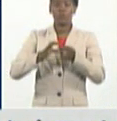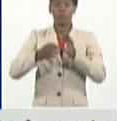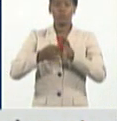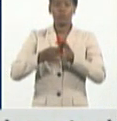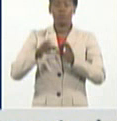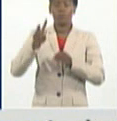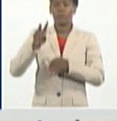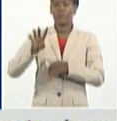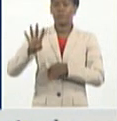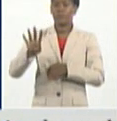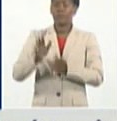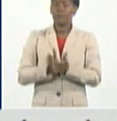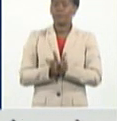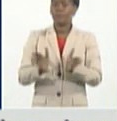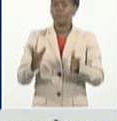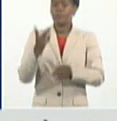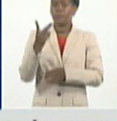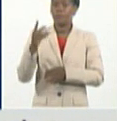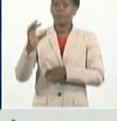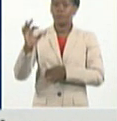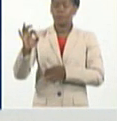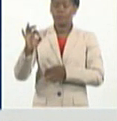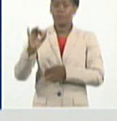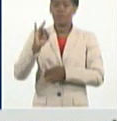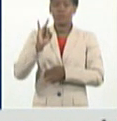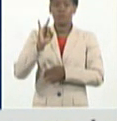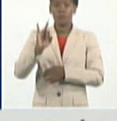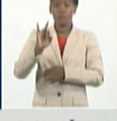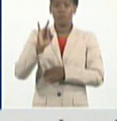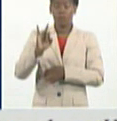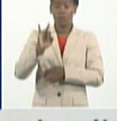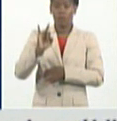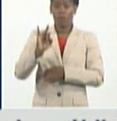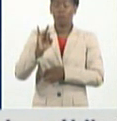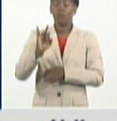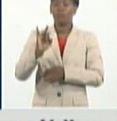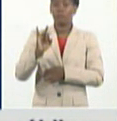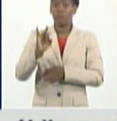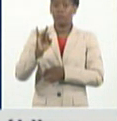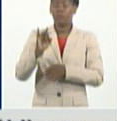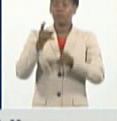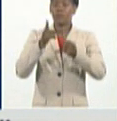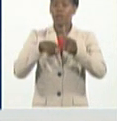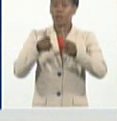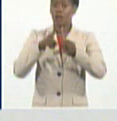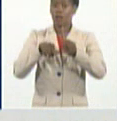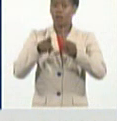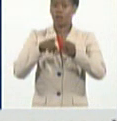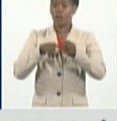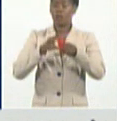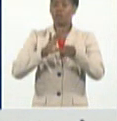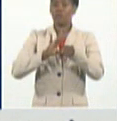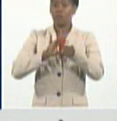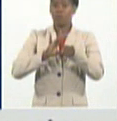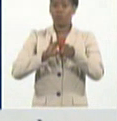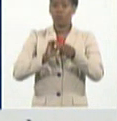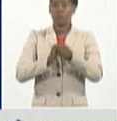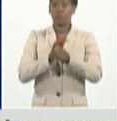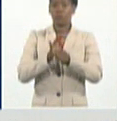San Miguel del Padrón 20, y 7 pacientes autóctonos en el municipio de Regla en el día de ayer.